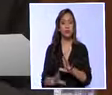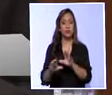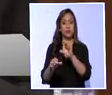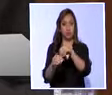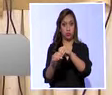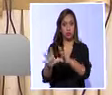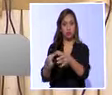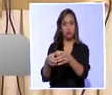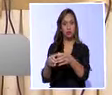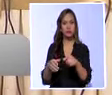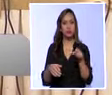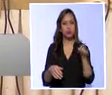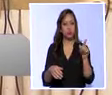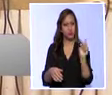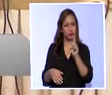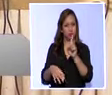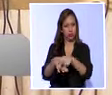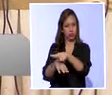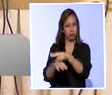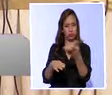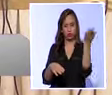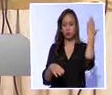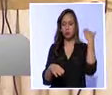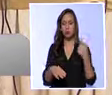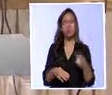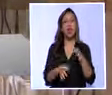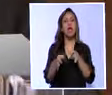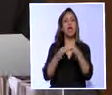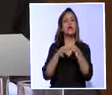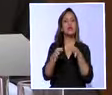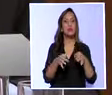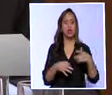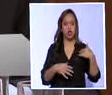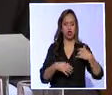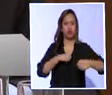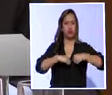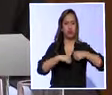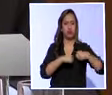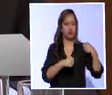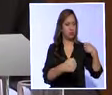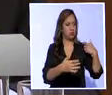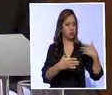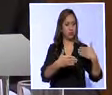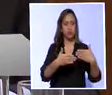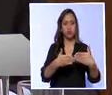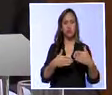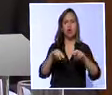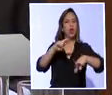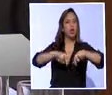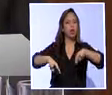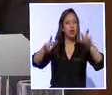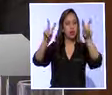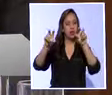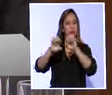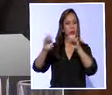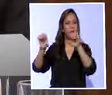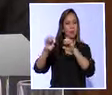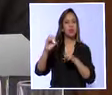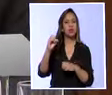Fiscalización, Chiriboga detalló, de forma cronológica, su actuación en el marco de las indagaciones sobre el caso Odebrecht.